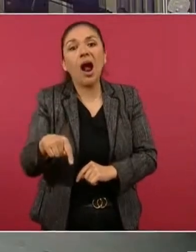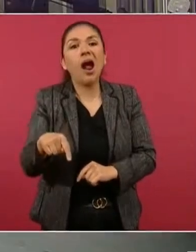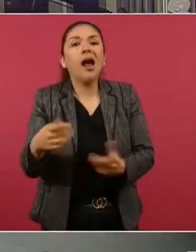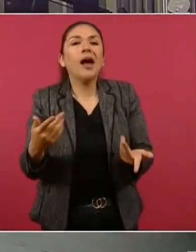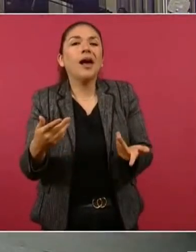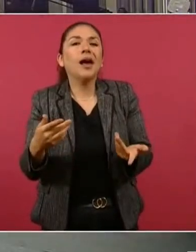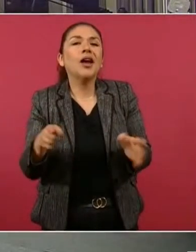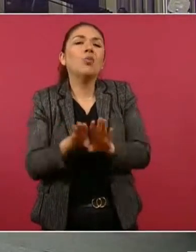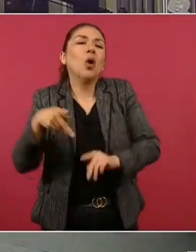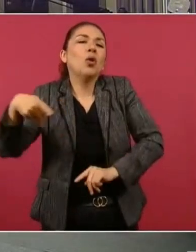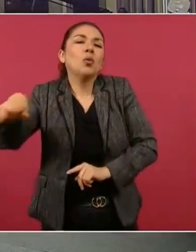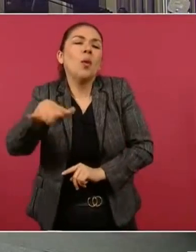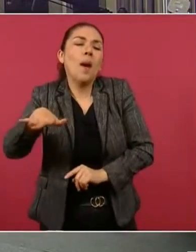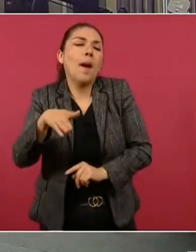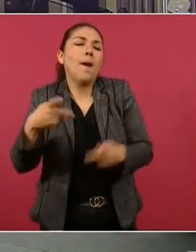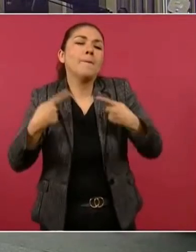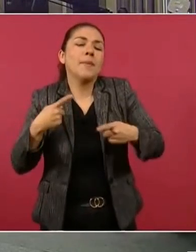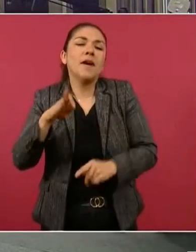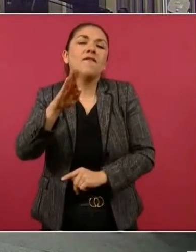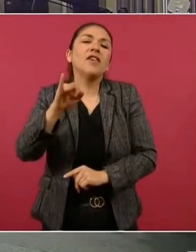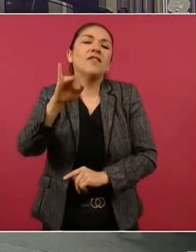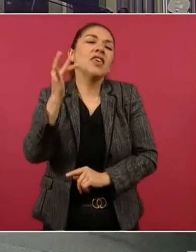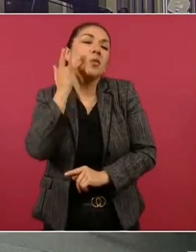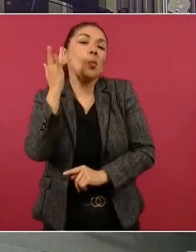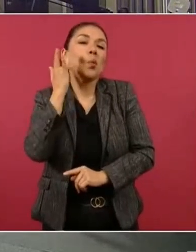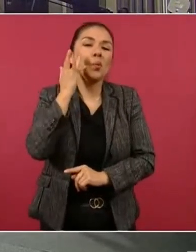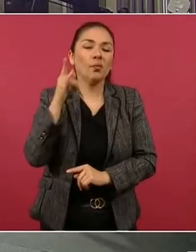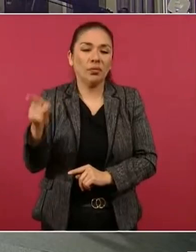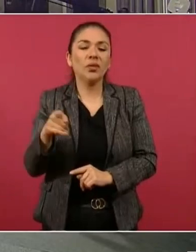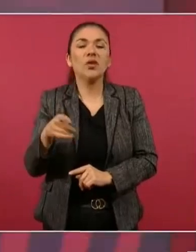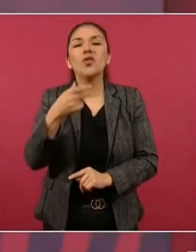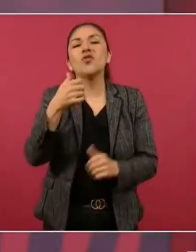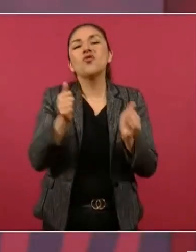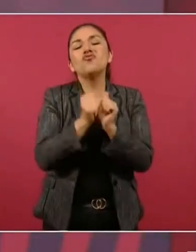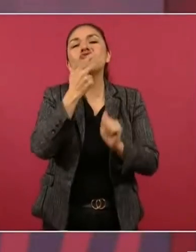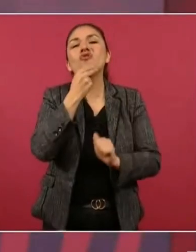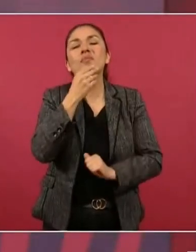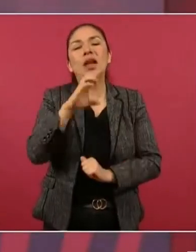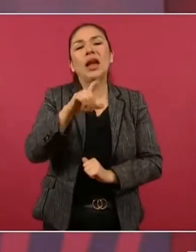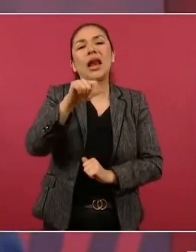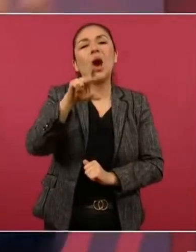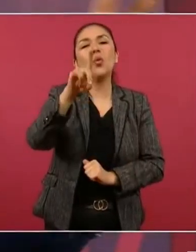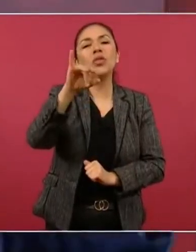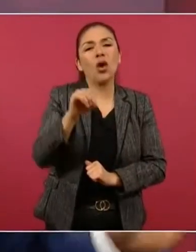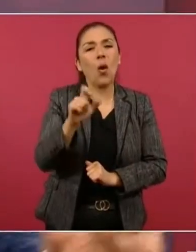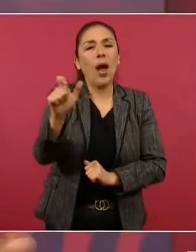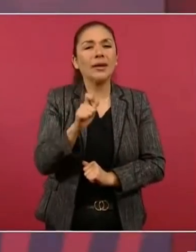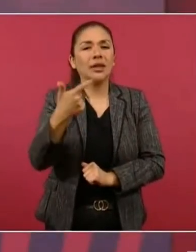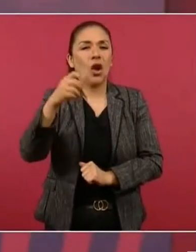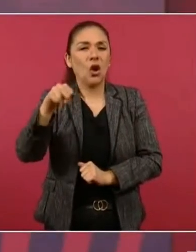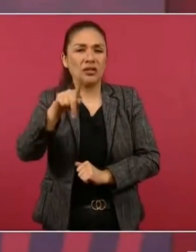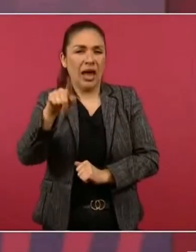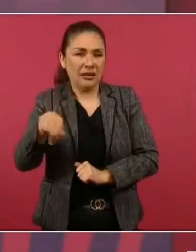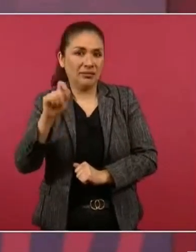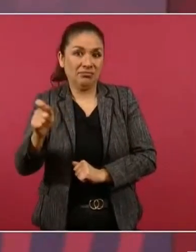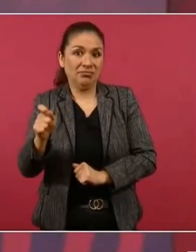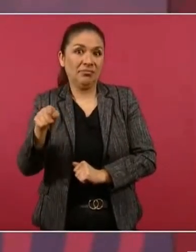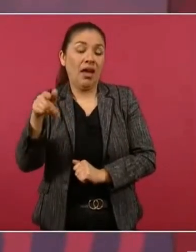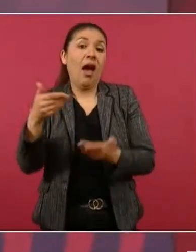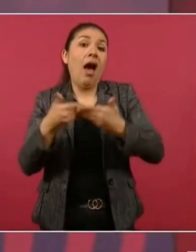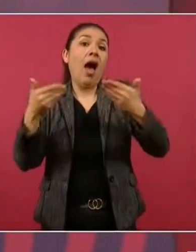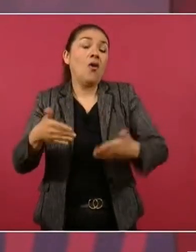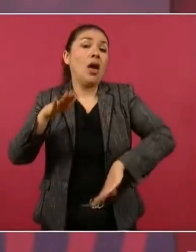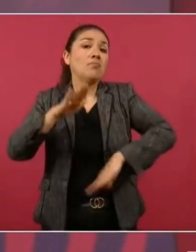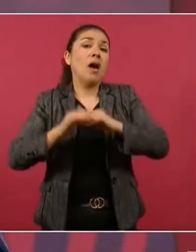FIFI Claudio X González que ya se volvió el gurú